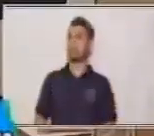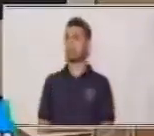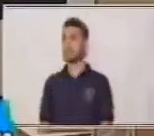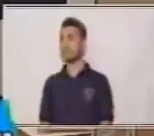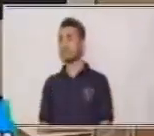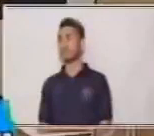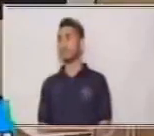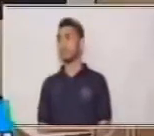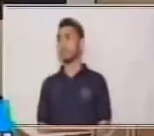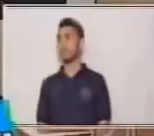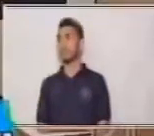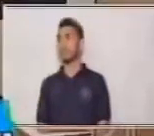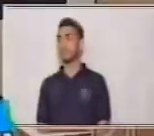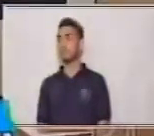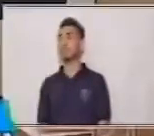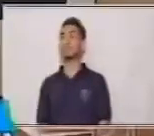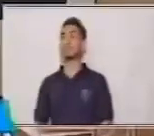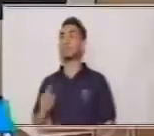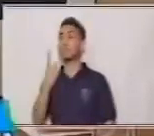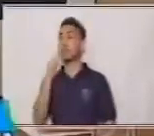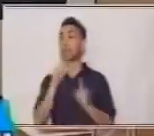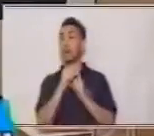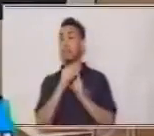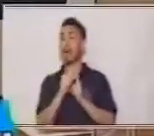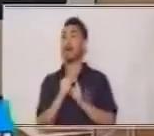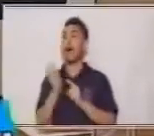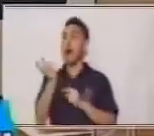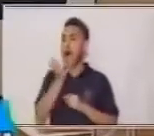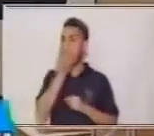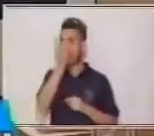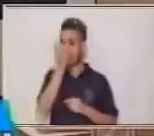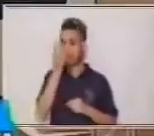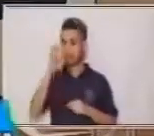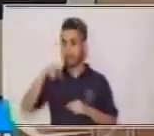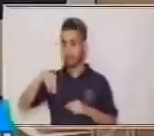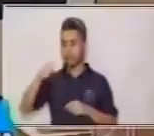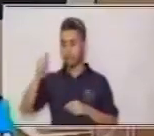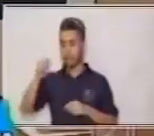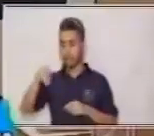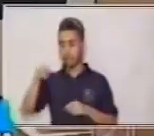La primera, manzana. Muy bien. ¿Sí era manzana?